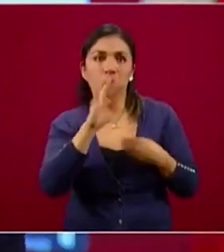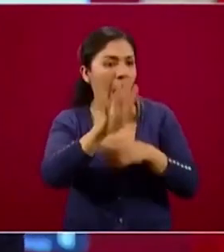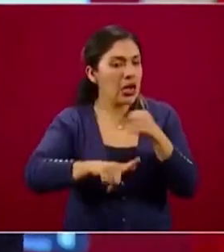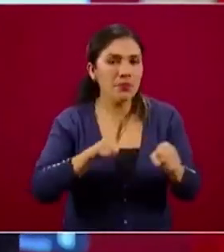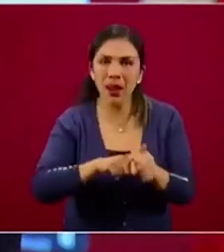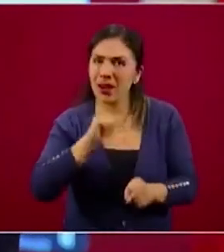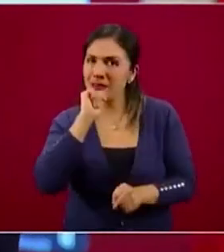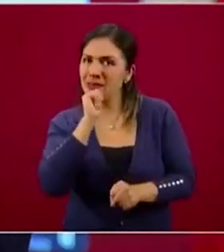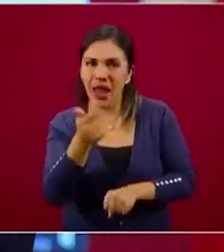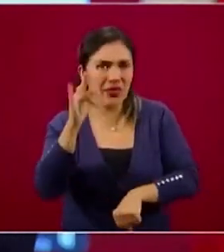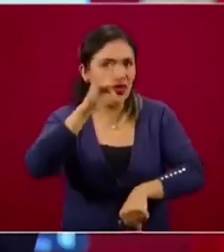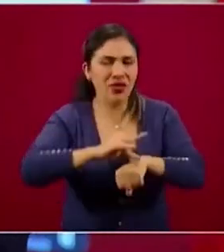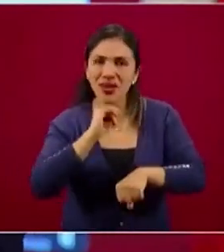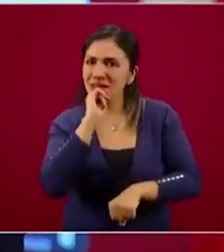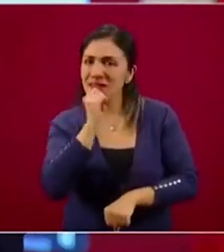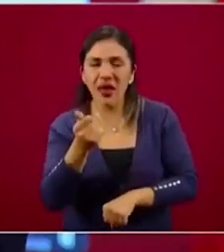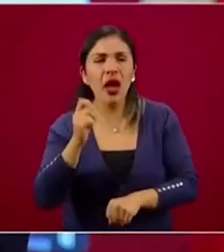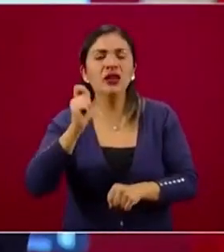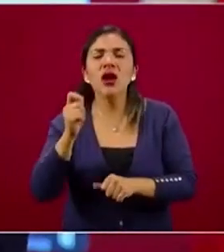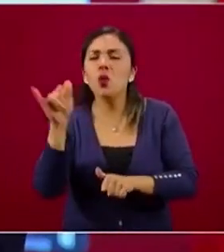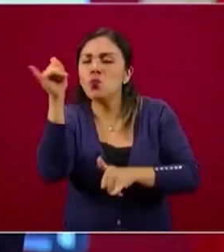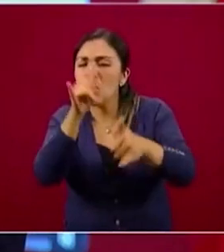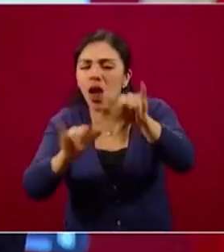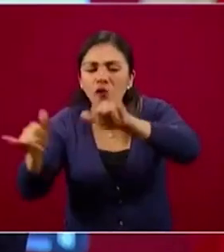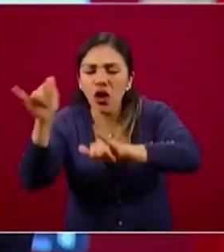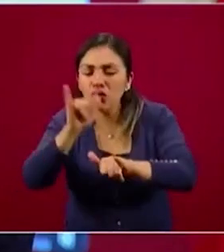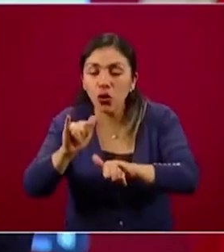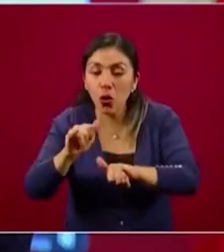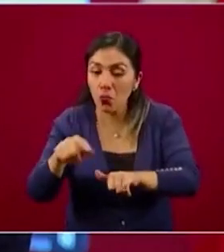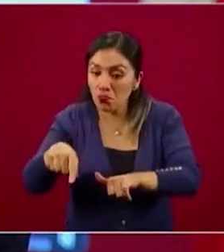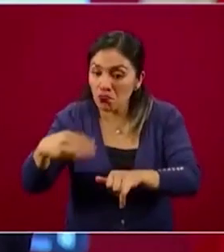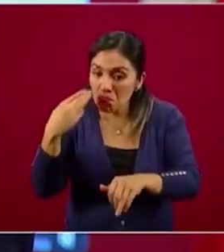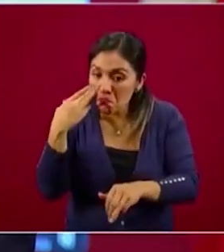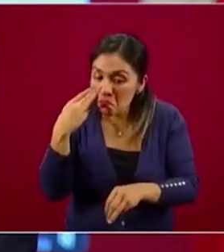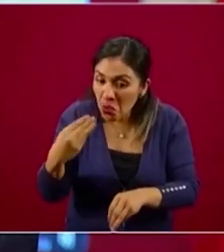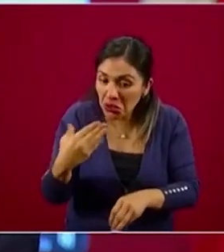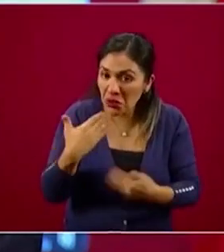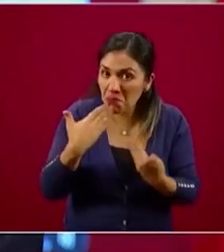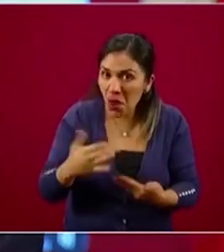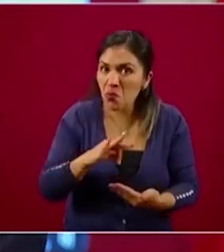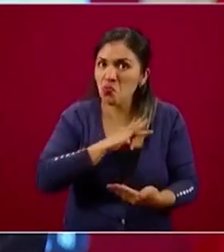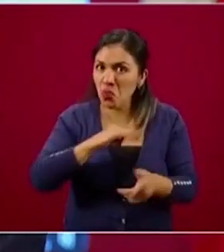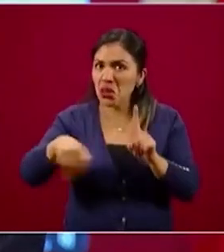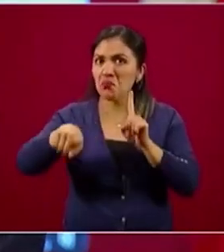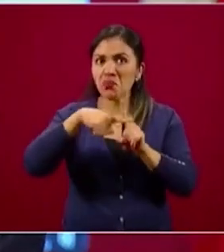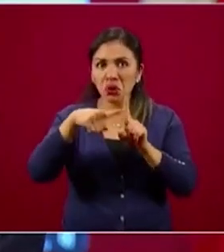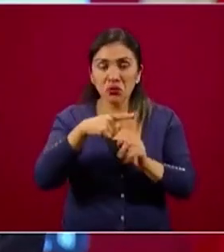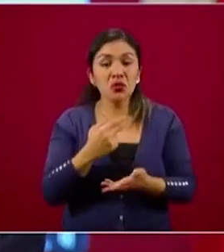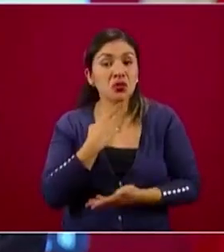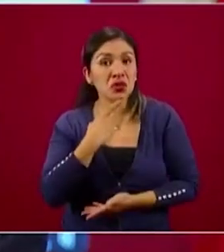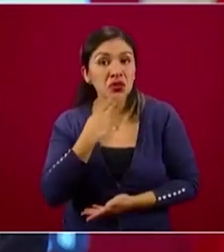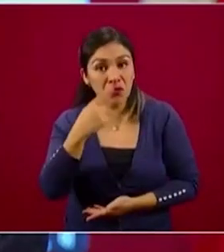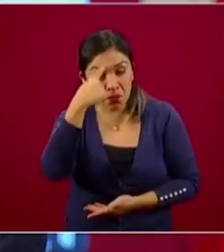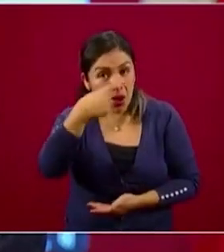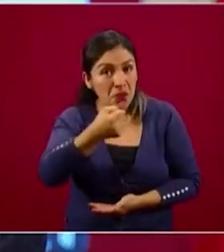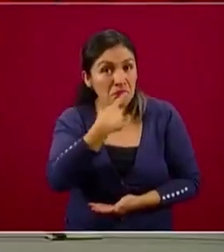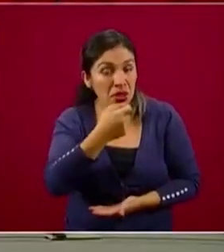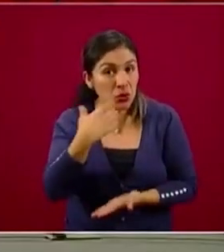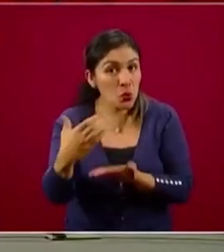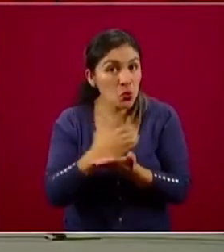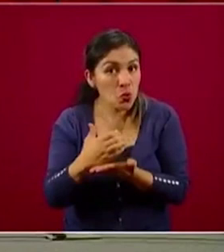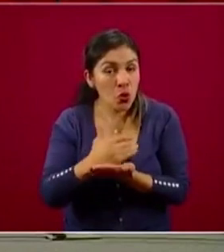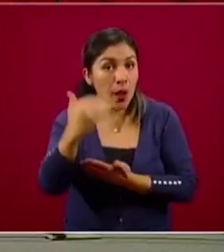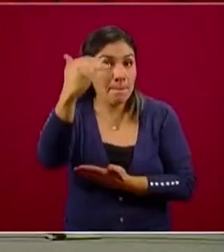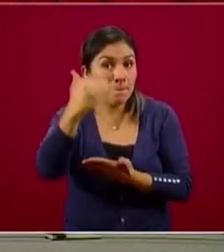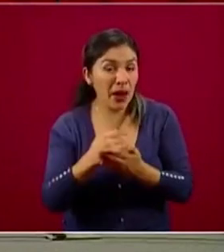animales, ensayos de laboratorio. Después, cuando se muestra que hay potencial de un medicamento para